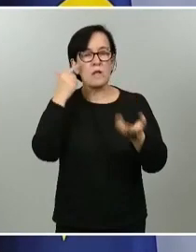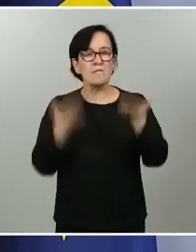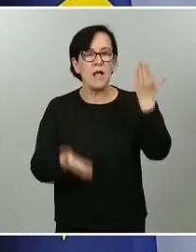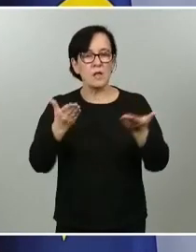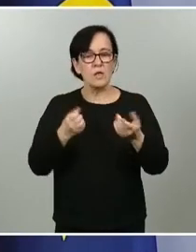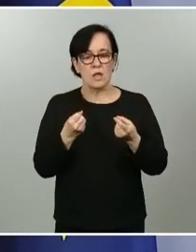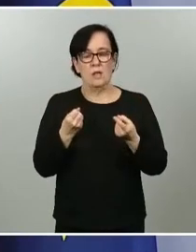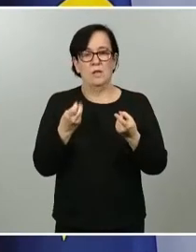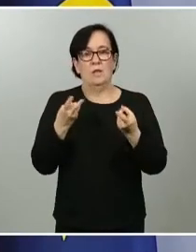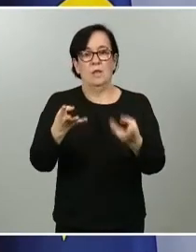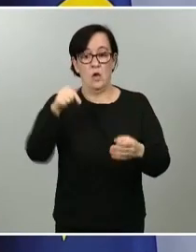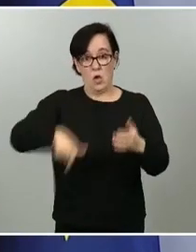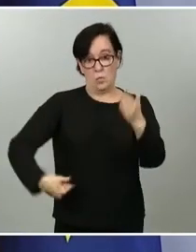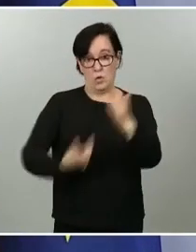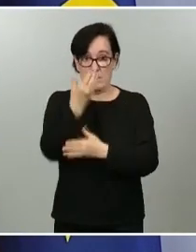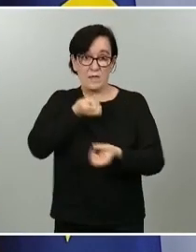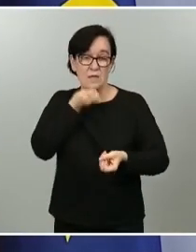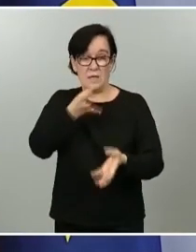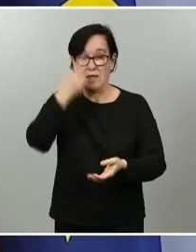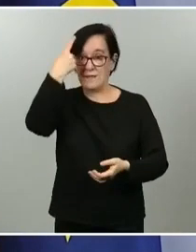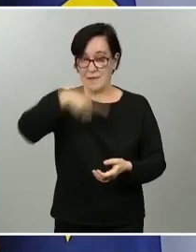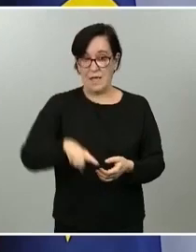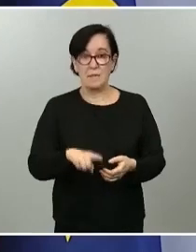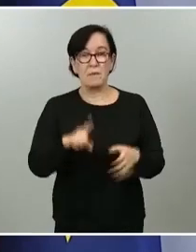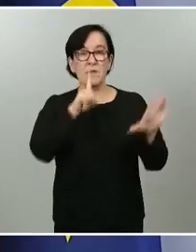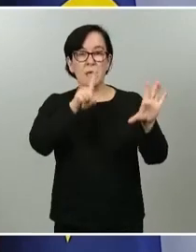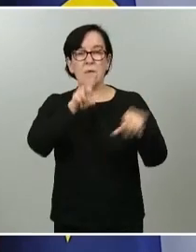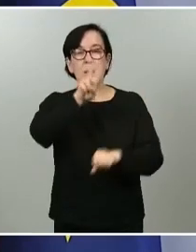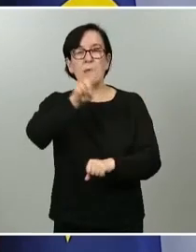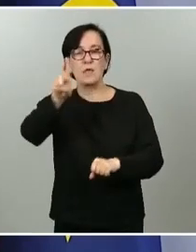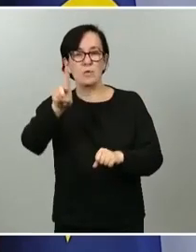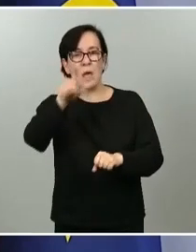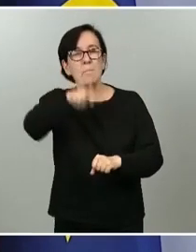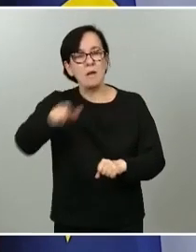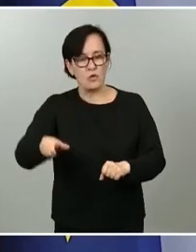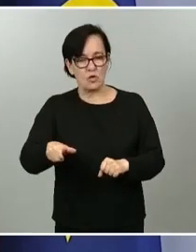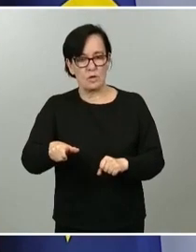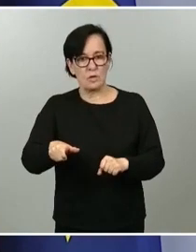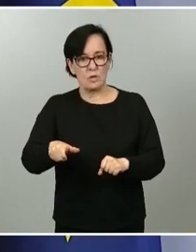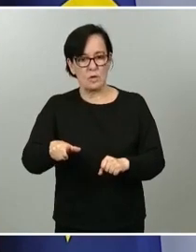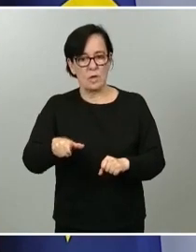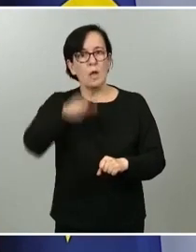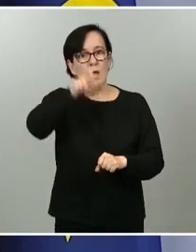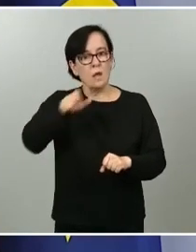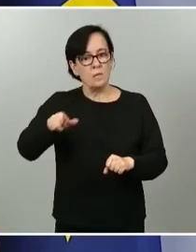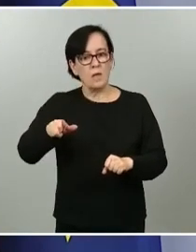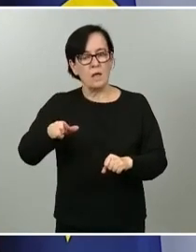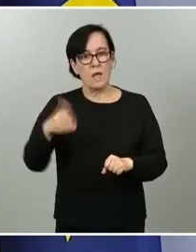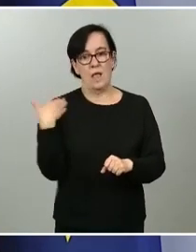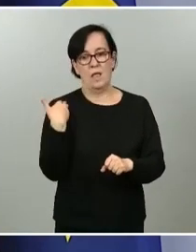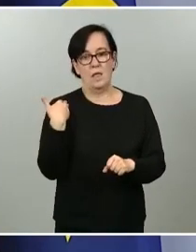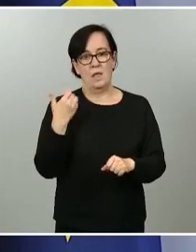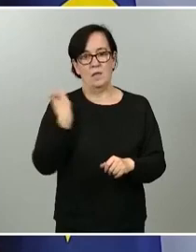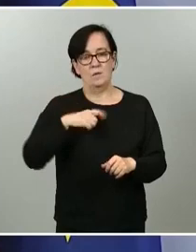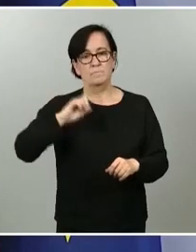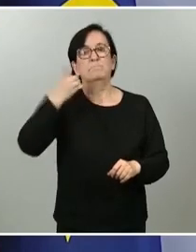a conocer esta mañana. Saben ustedes que 621 personas han sido las personas que en el día de ayer fueron diagnosticadas